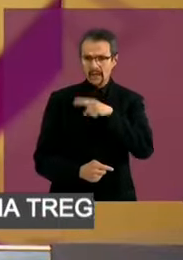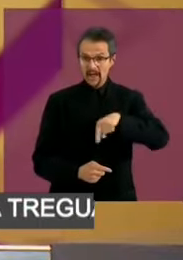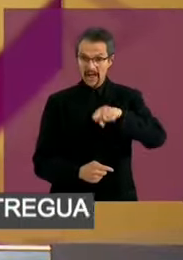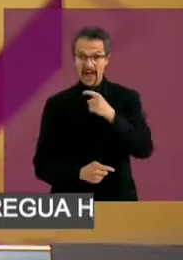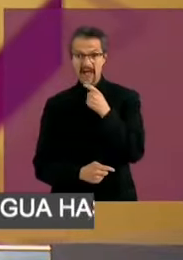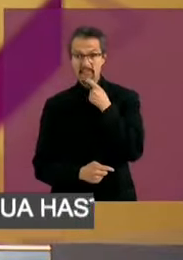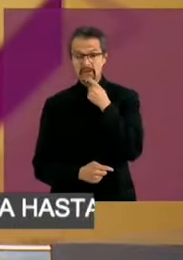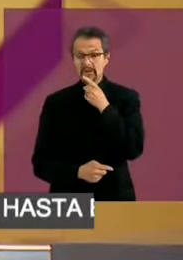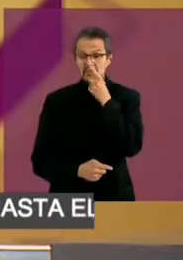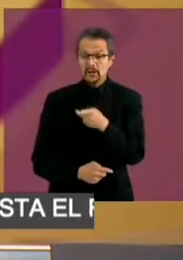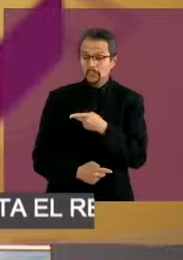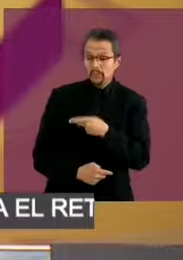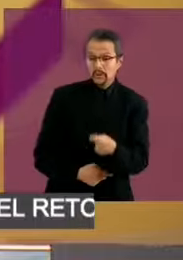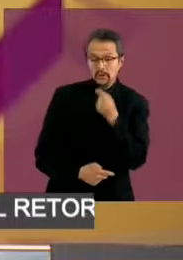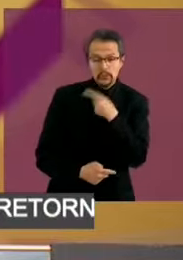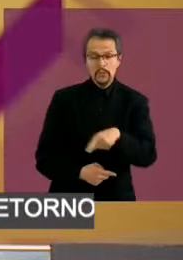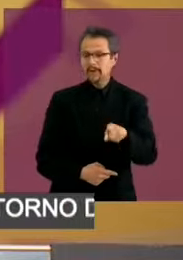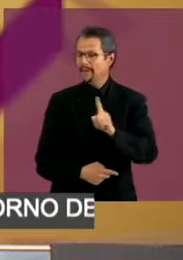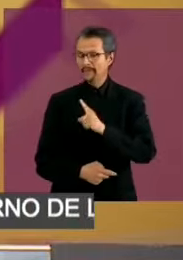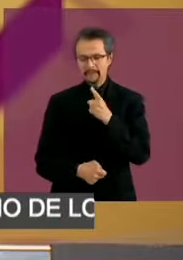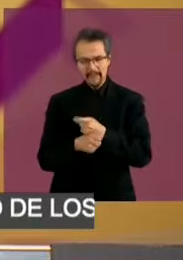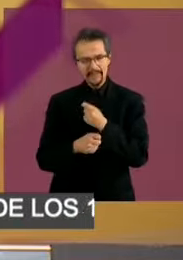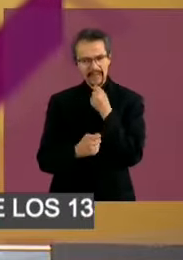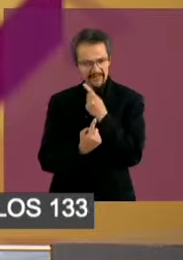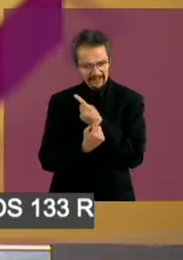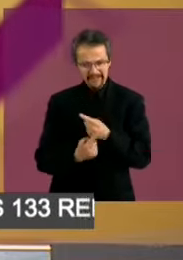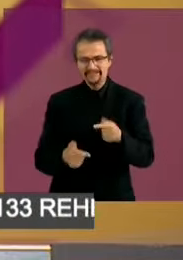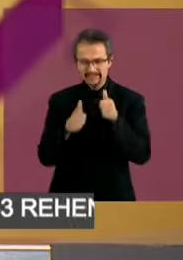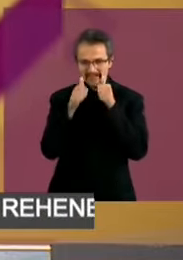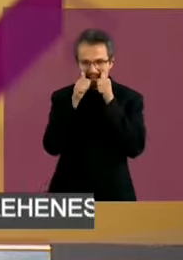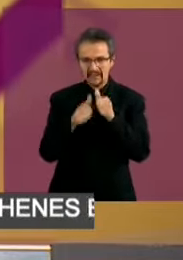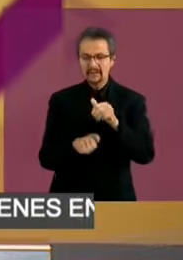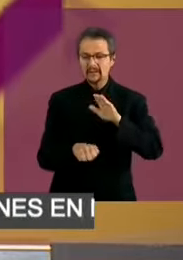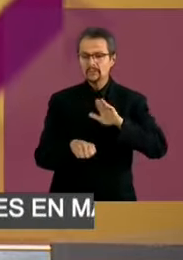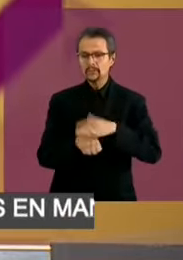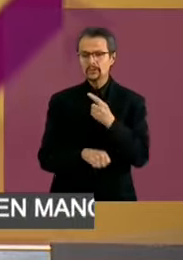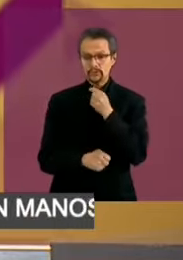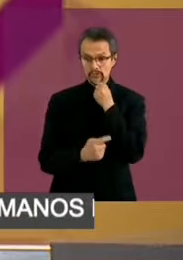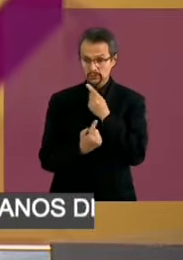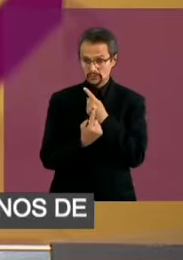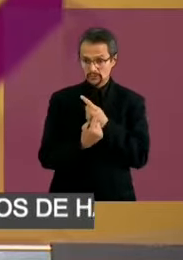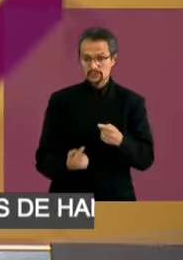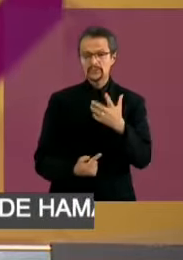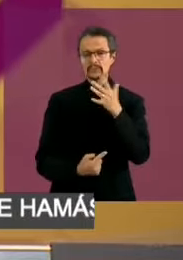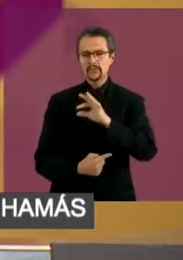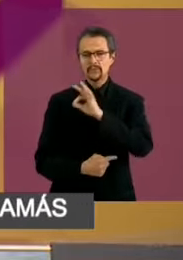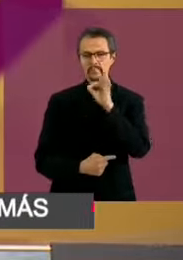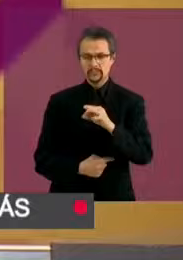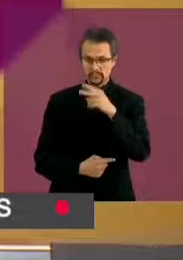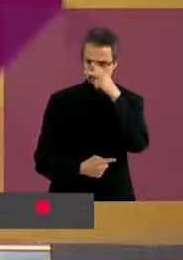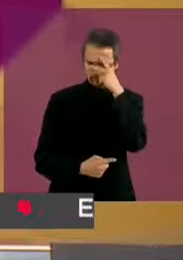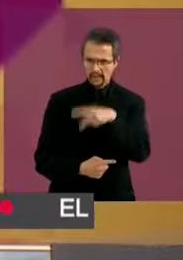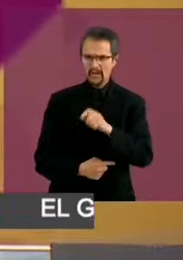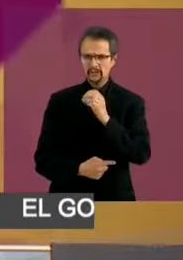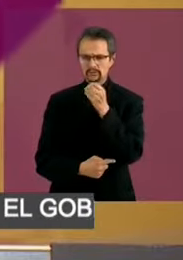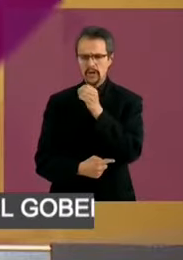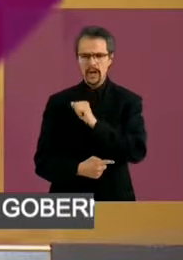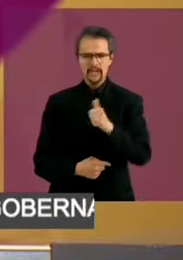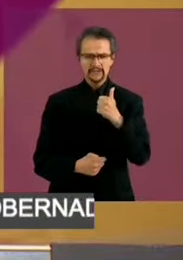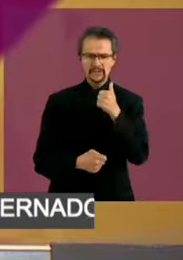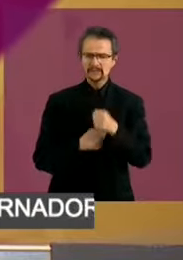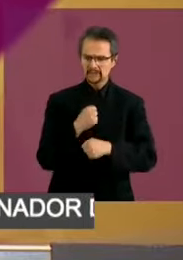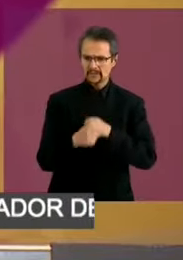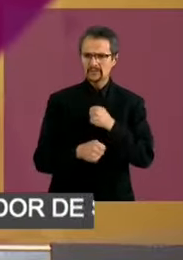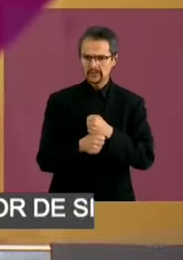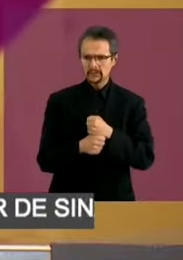que empezar con la primera infancia. porque aunque son el 10% de la población, los niños entre 0 y 6 años reciben menos del